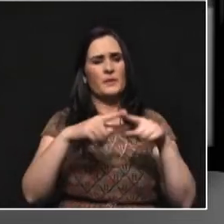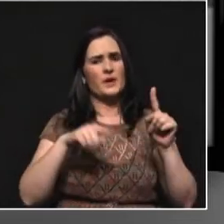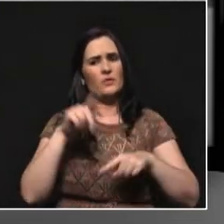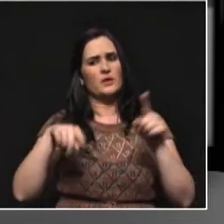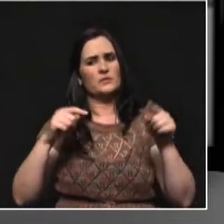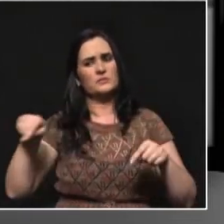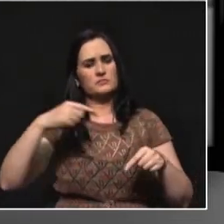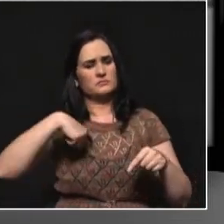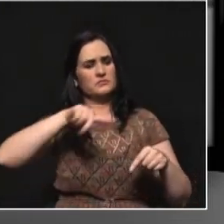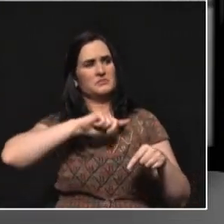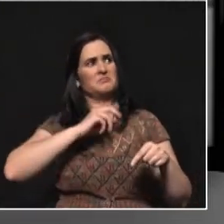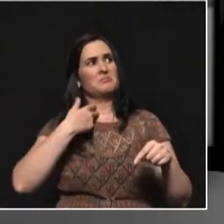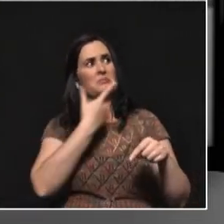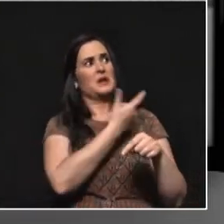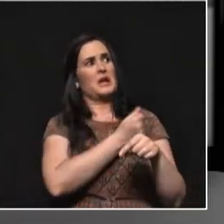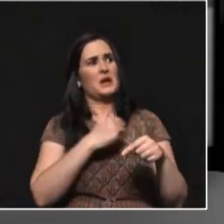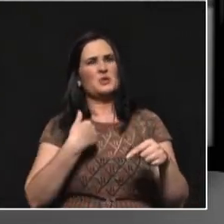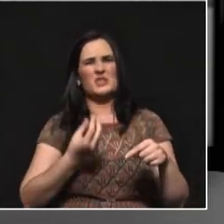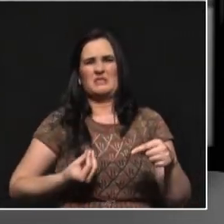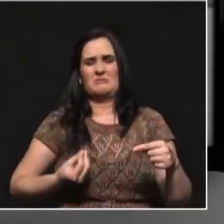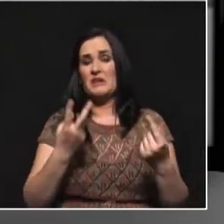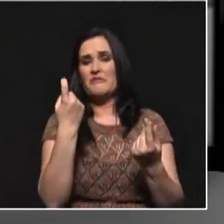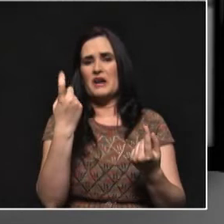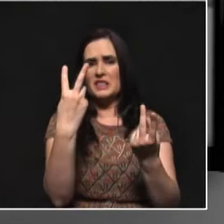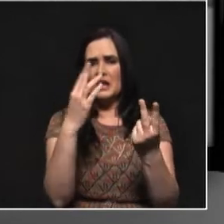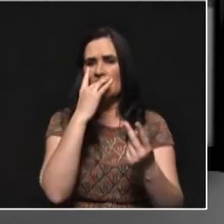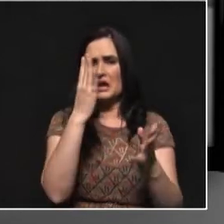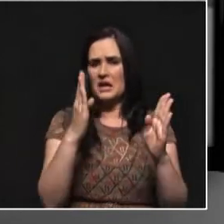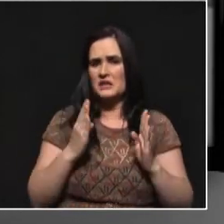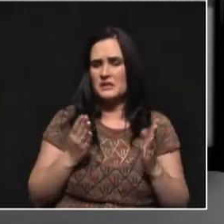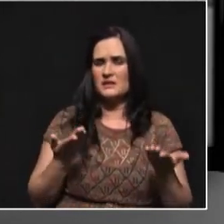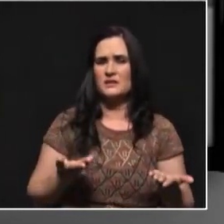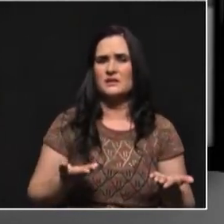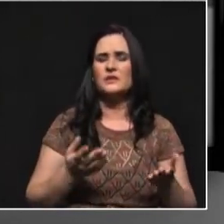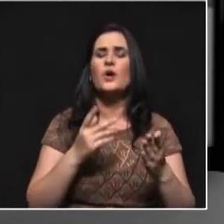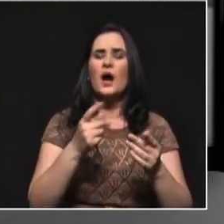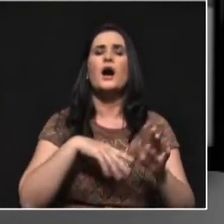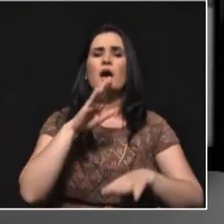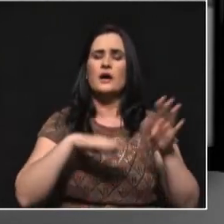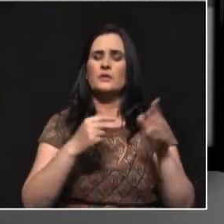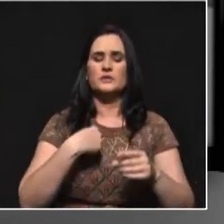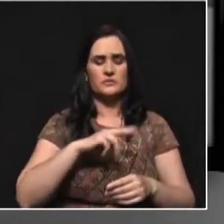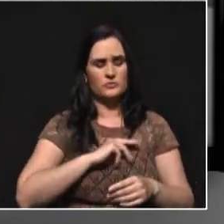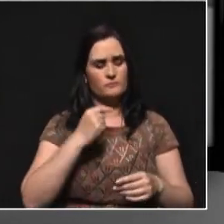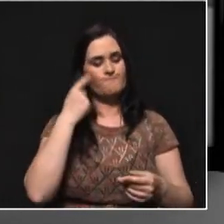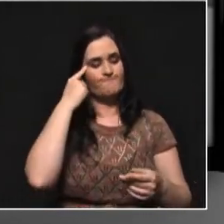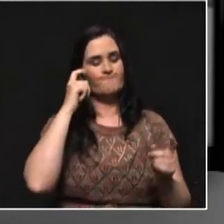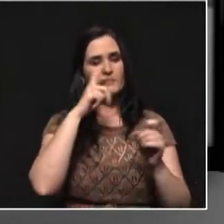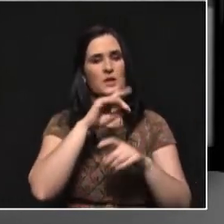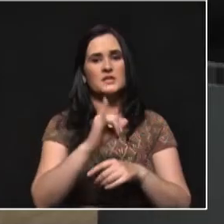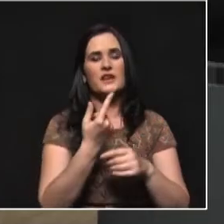incluida. Desde ahí mismo, desde las campañas, de las miradas, de las encuestas, ¿generamos esa distancia entre el que vota y no vota?